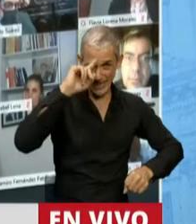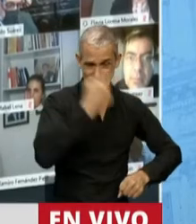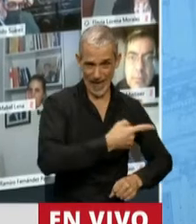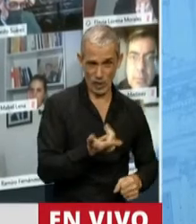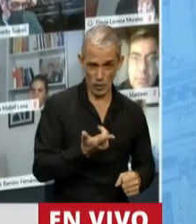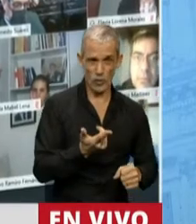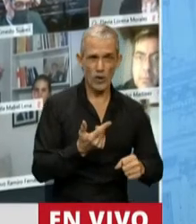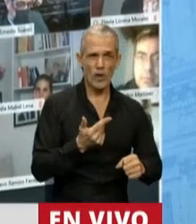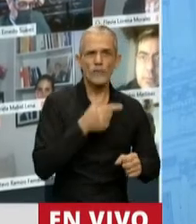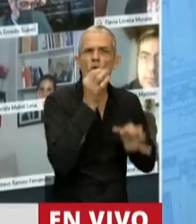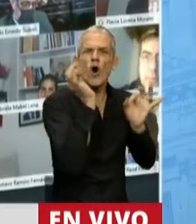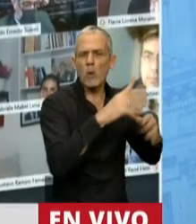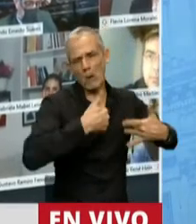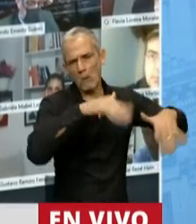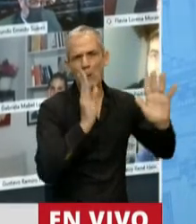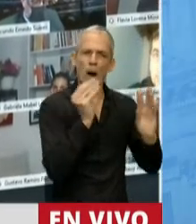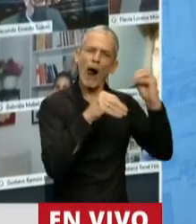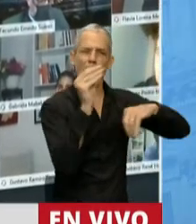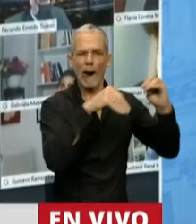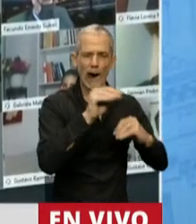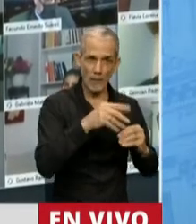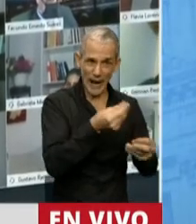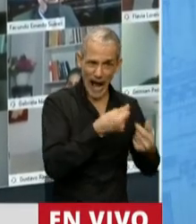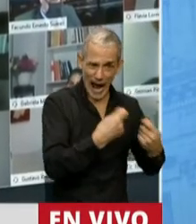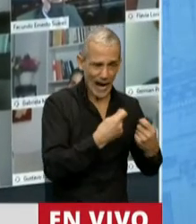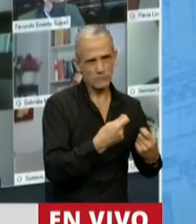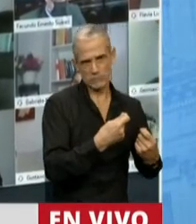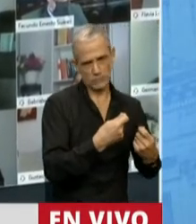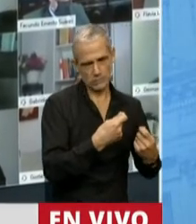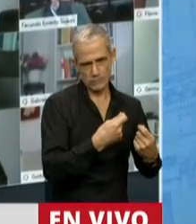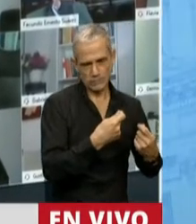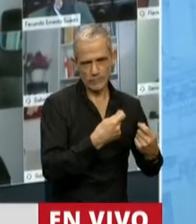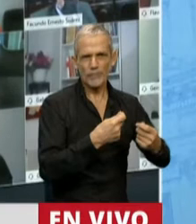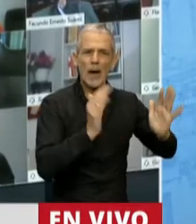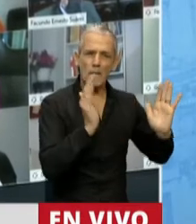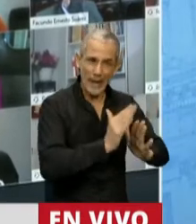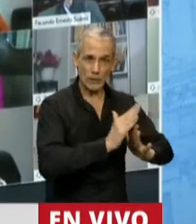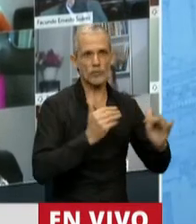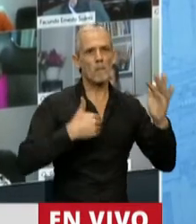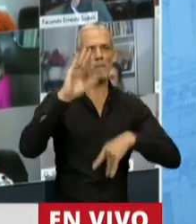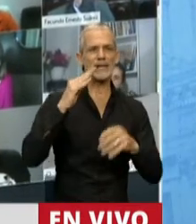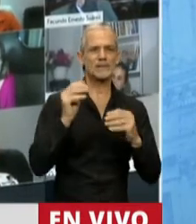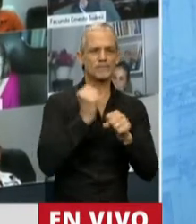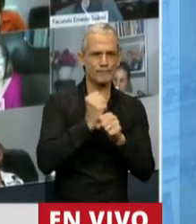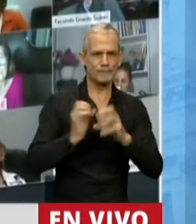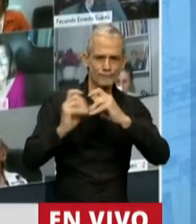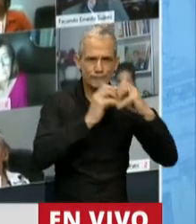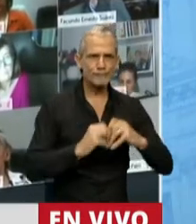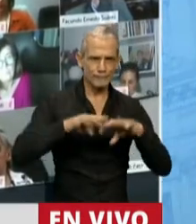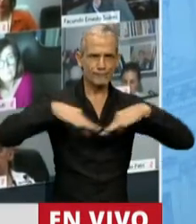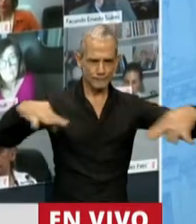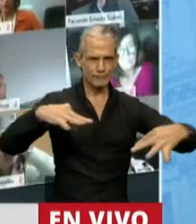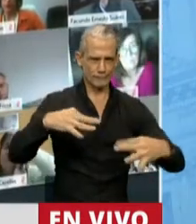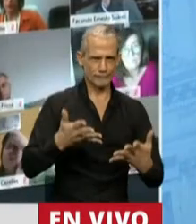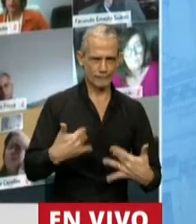menor sea la discrecionalidad que después tenga el Ejecutivo para ejecutar esos gastos, más ennoblece el debate presupuestario. Se